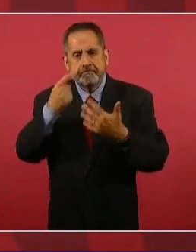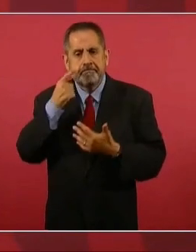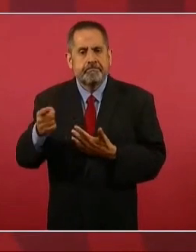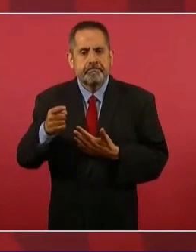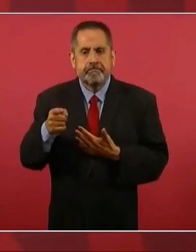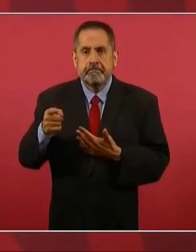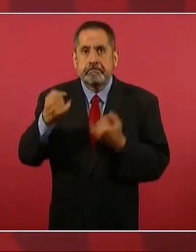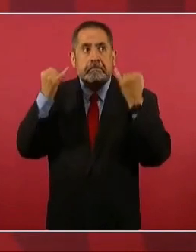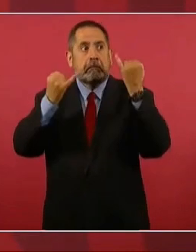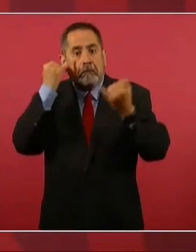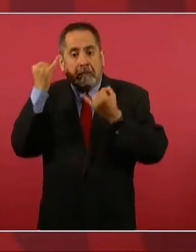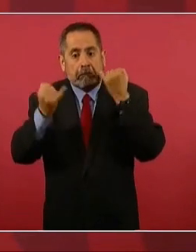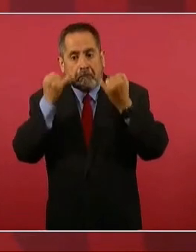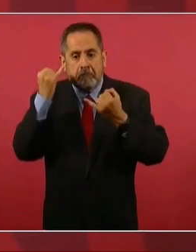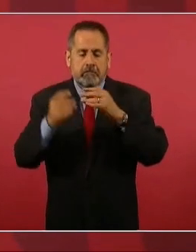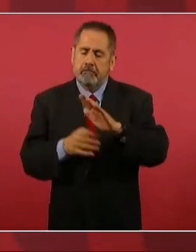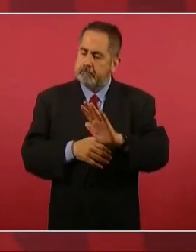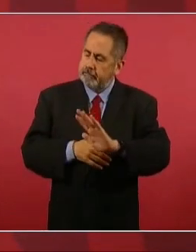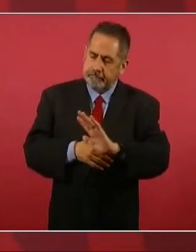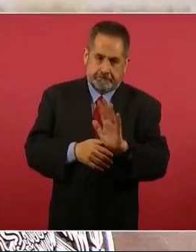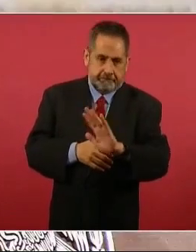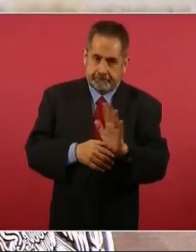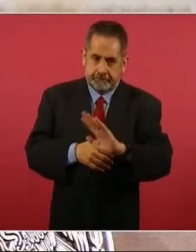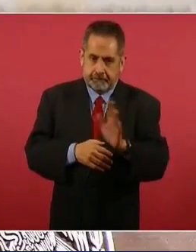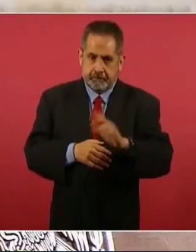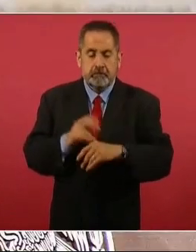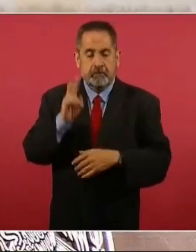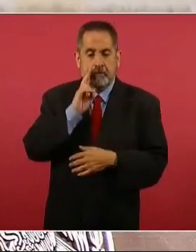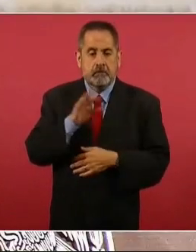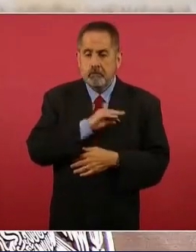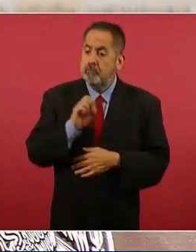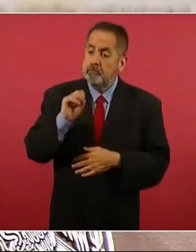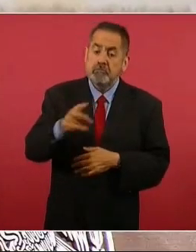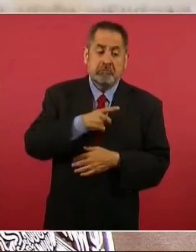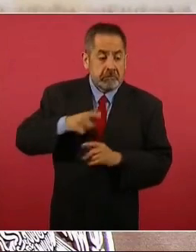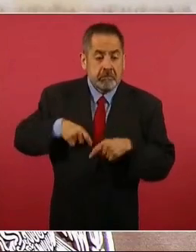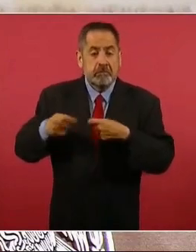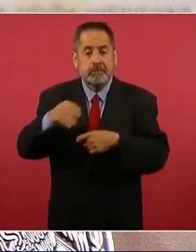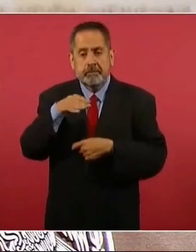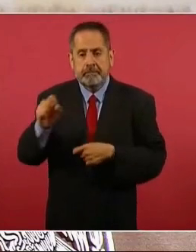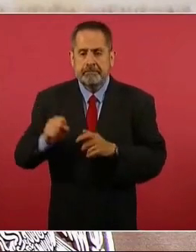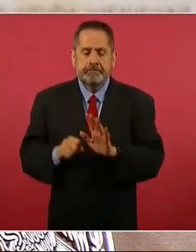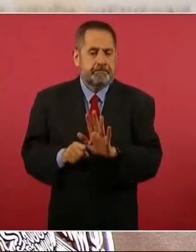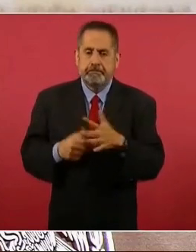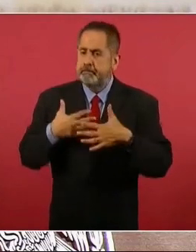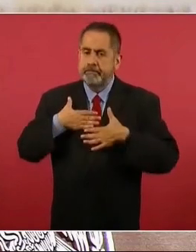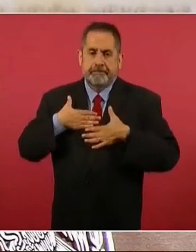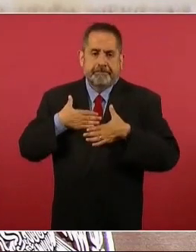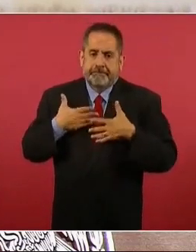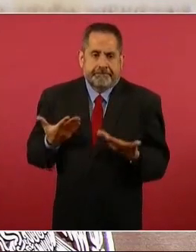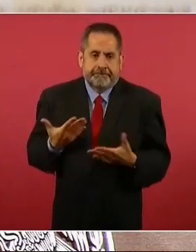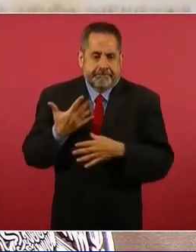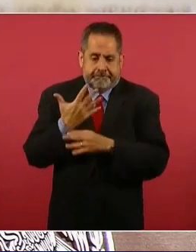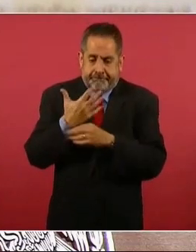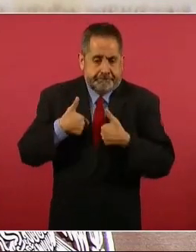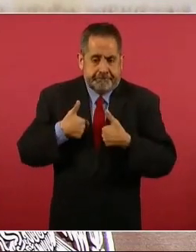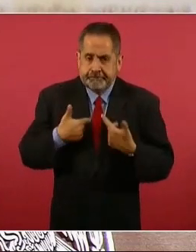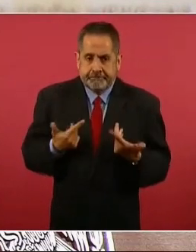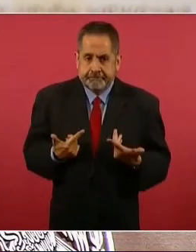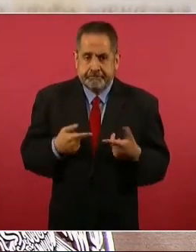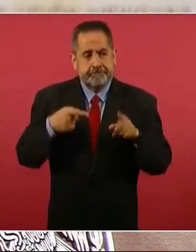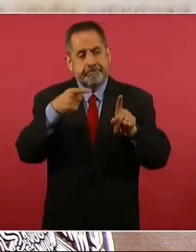no generar una expectativa falsa sobre lo que puede pasar y lo que no depende del Seguro Social para